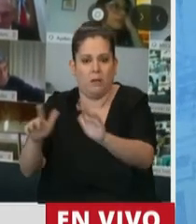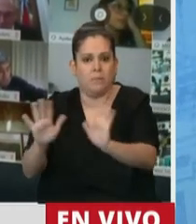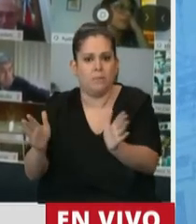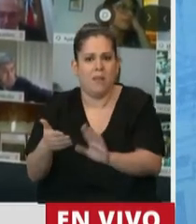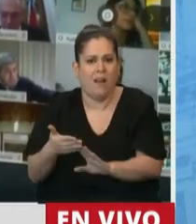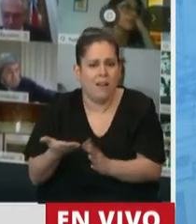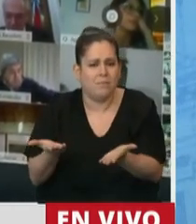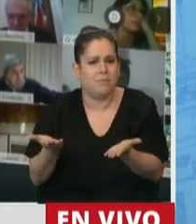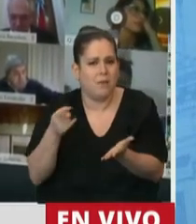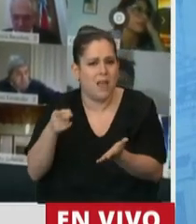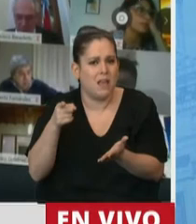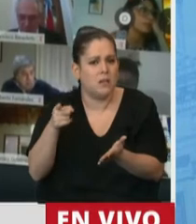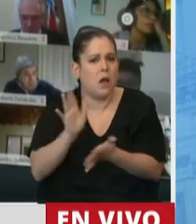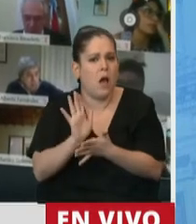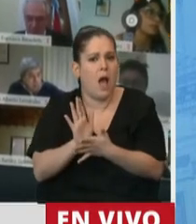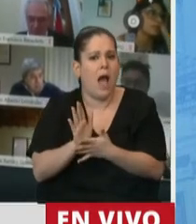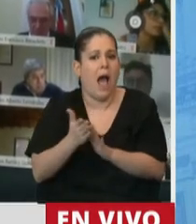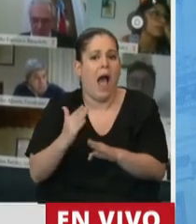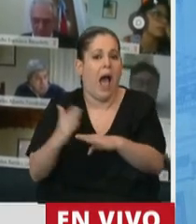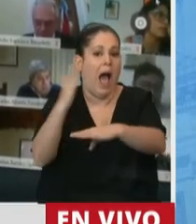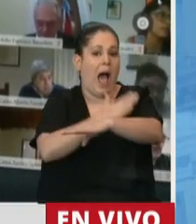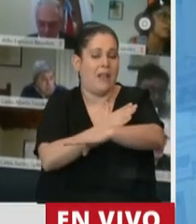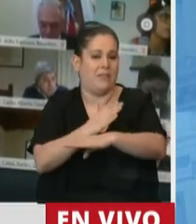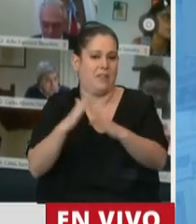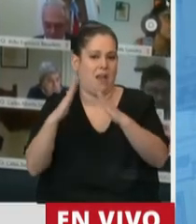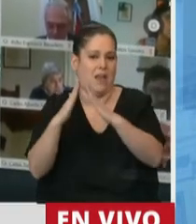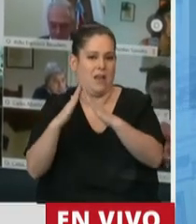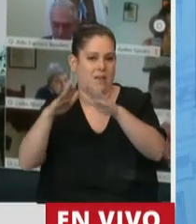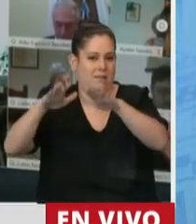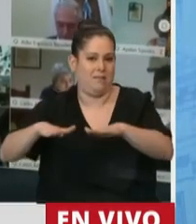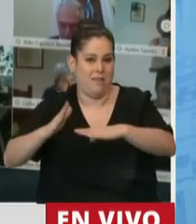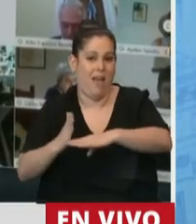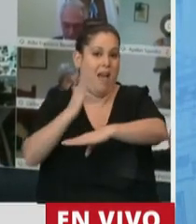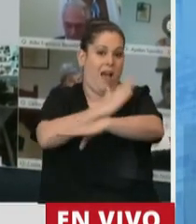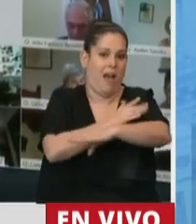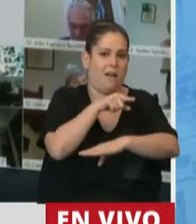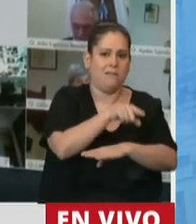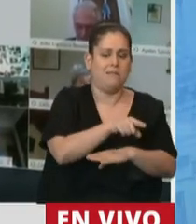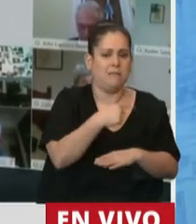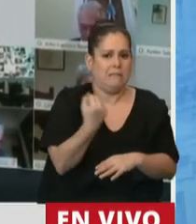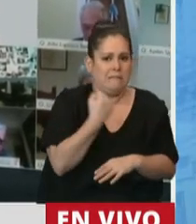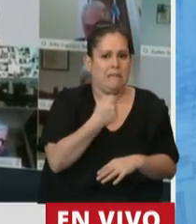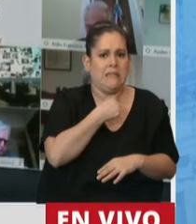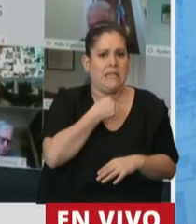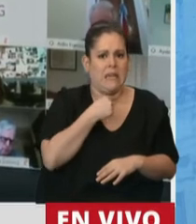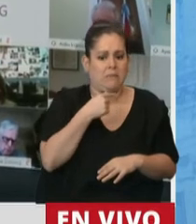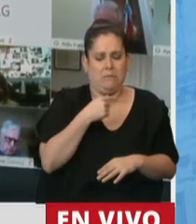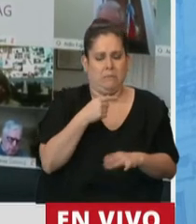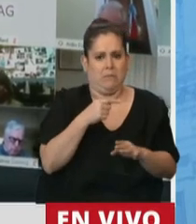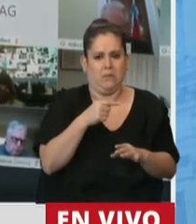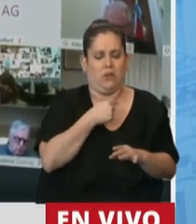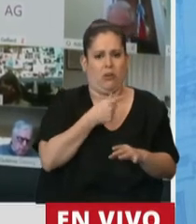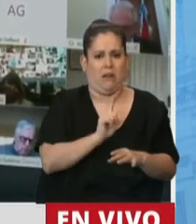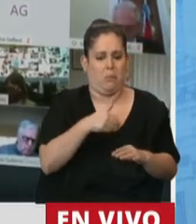ingresar en el periodo del ASPO, y esperando lamentablemente que esto se incremente y mucho en los próximos